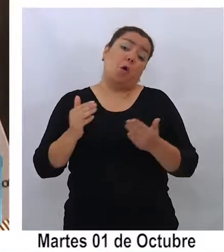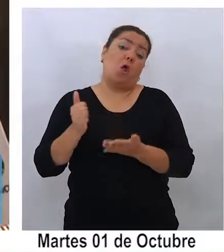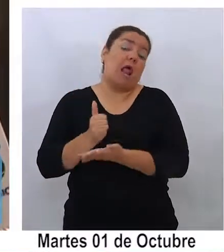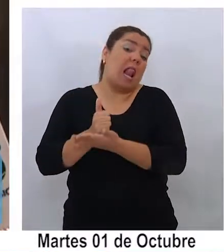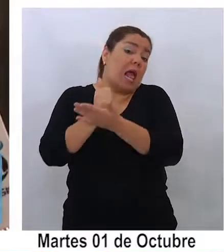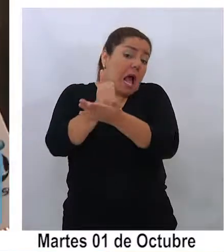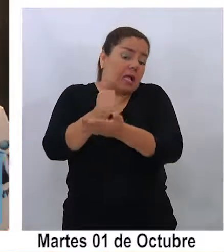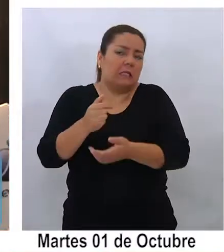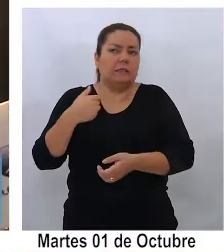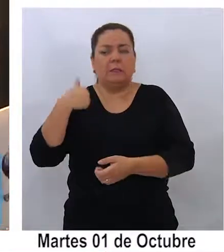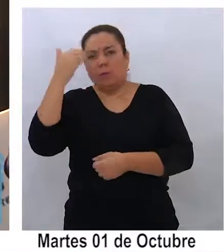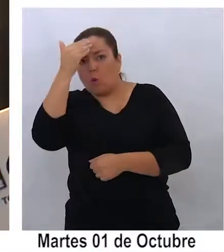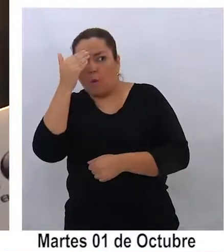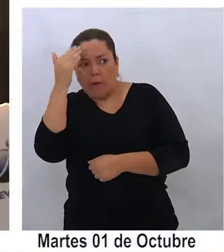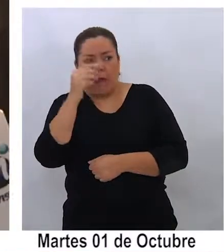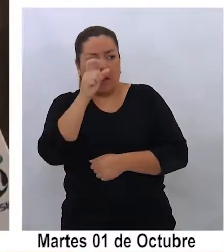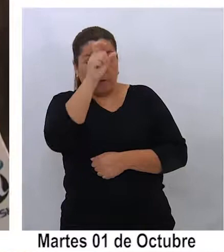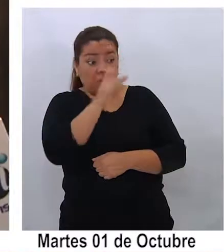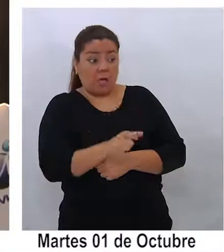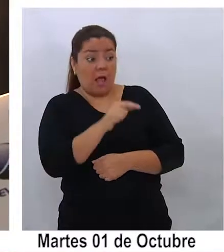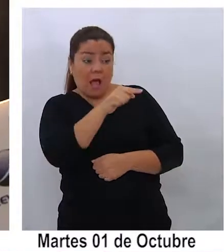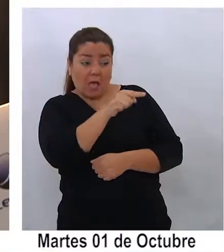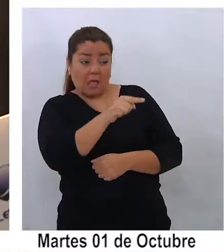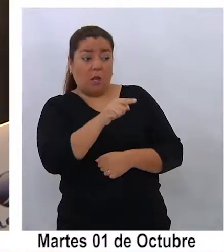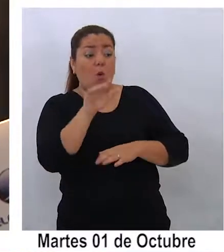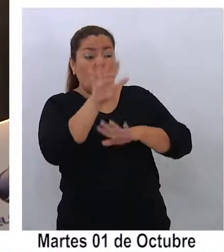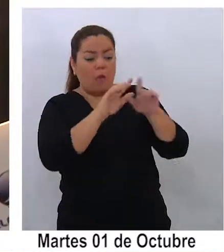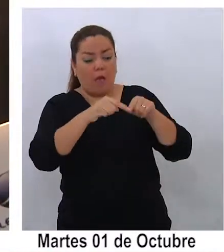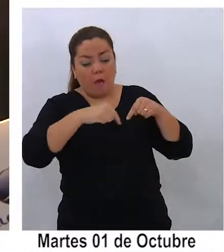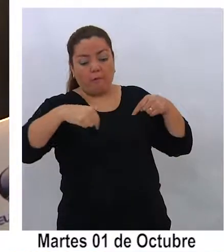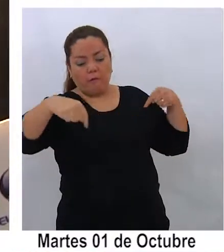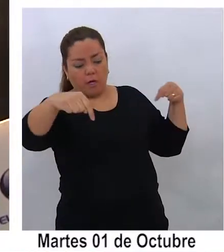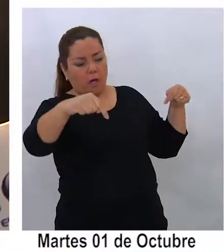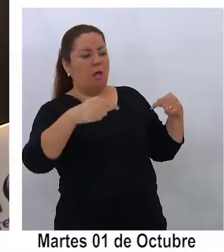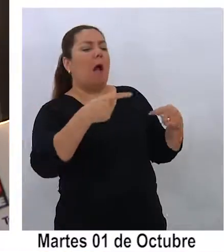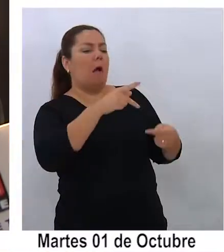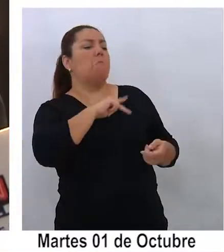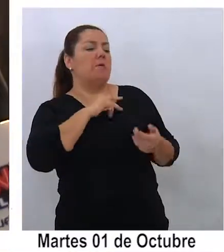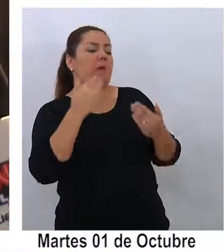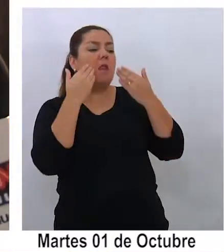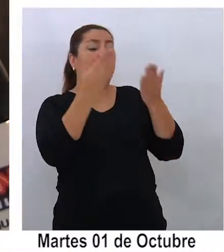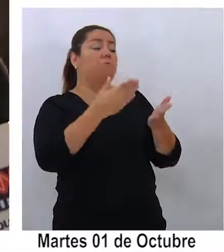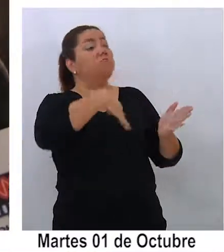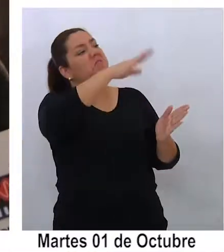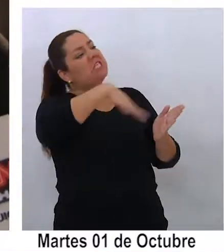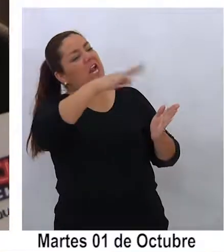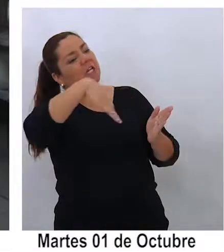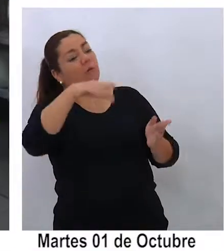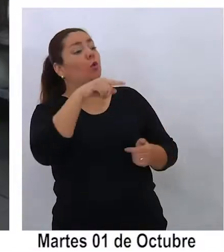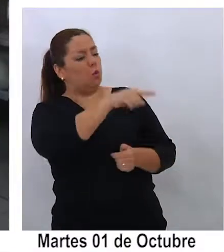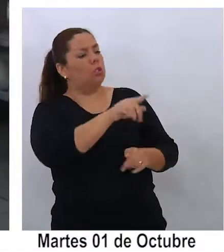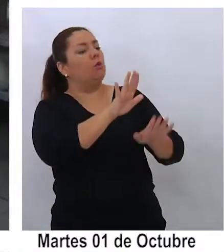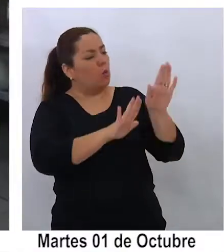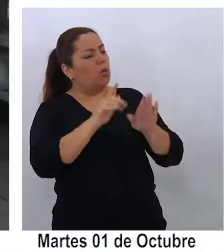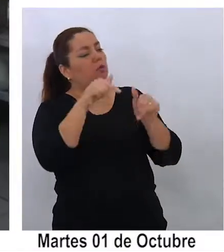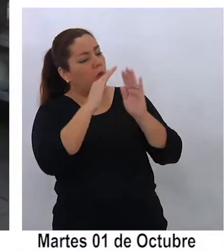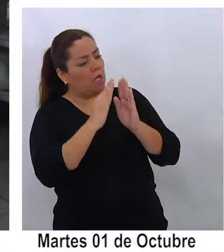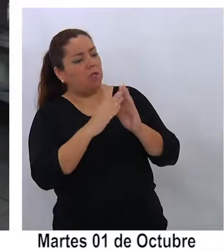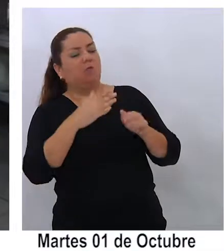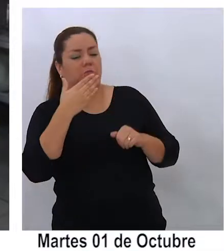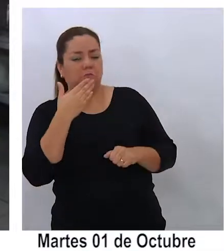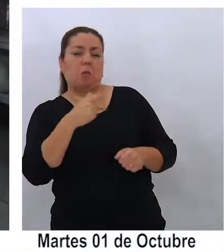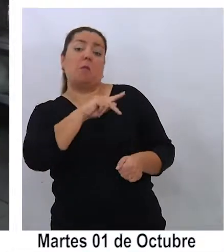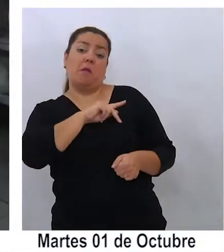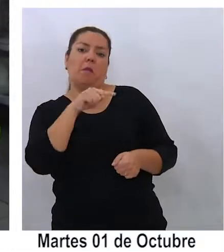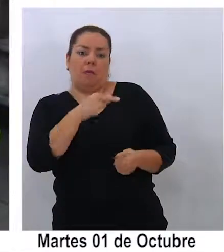preocupara de la persona que se preocupa de su casa y de la parte del entorno de su casa afuera, la primera a lo mejor con pintarle la reja. Comerciantes